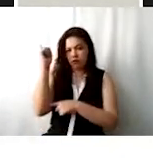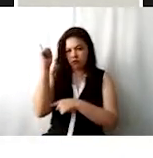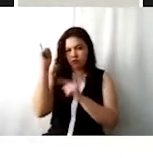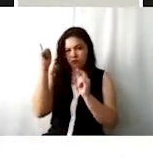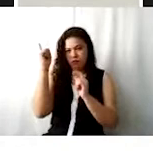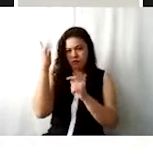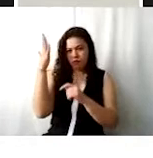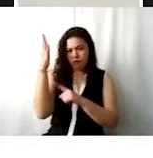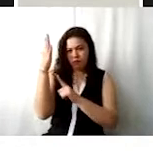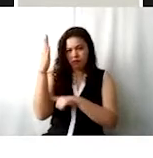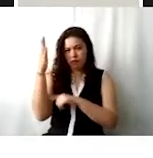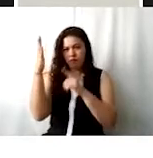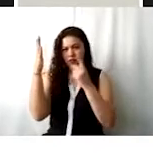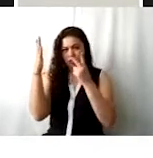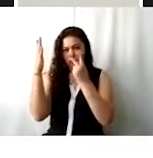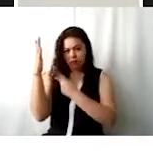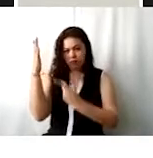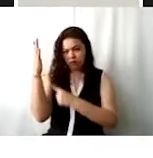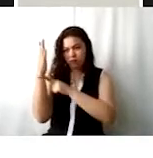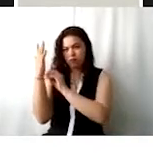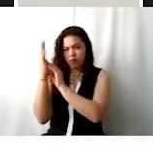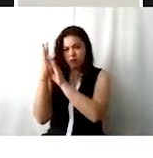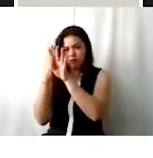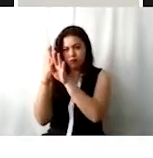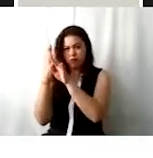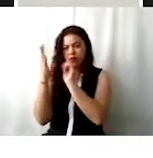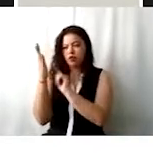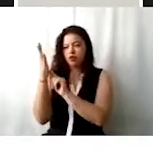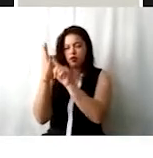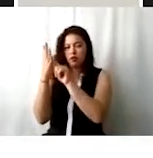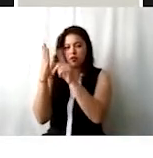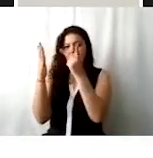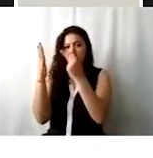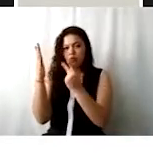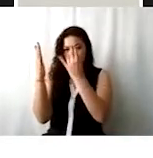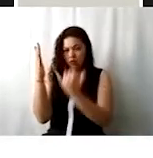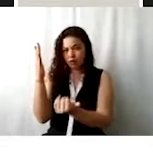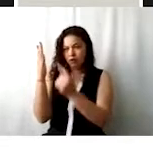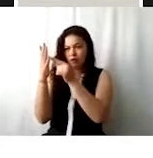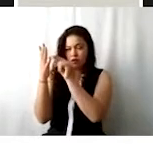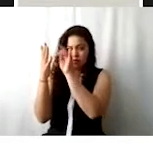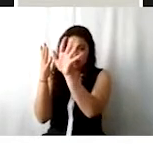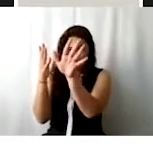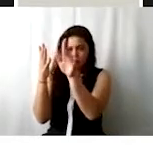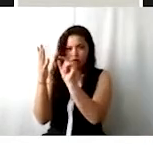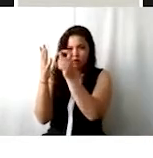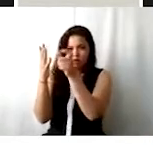y en las hojas van a ser los servicios, los servicios que vamos a contabilizar para realmente saber